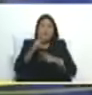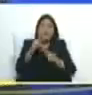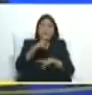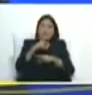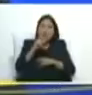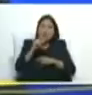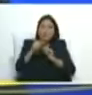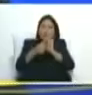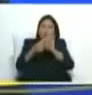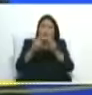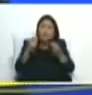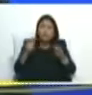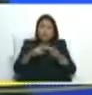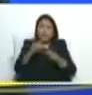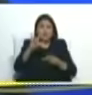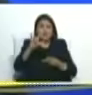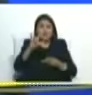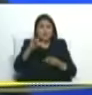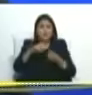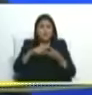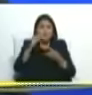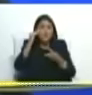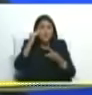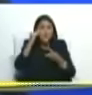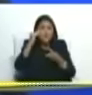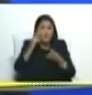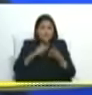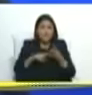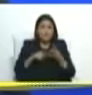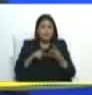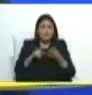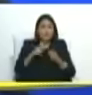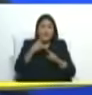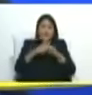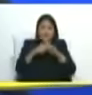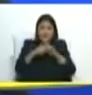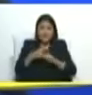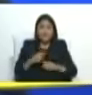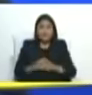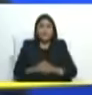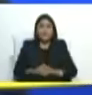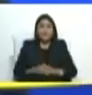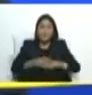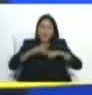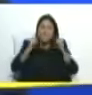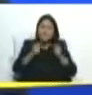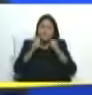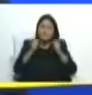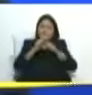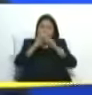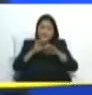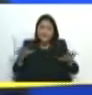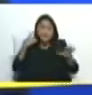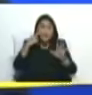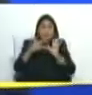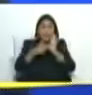en instagram en facebook en x ha corrido fuerte por las redes